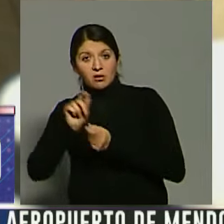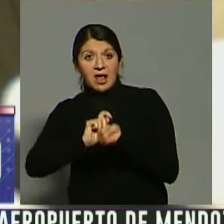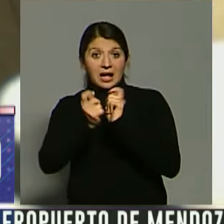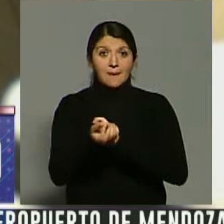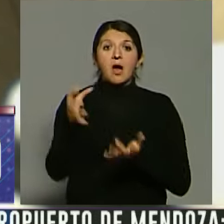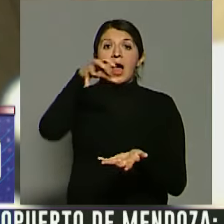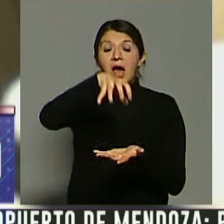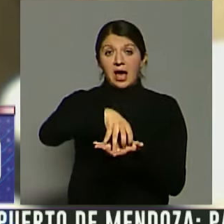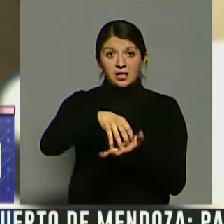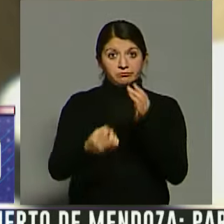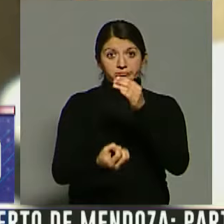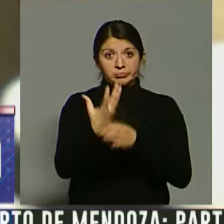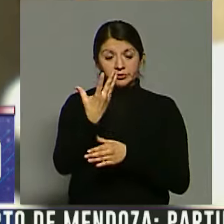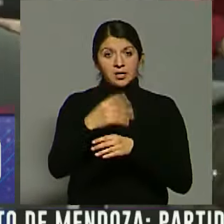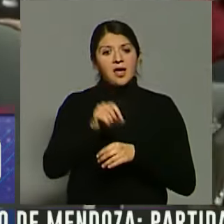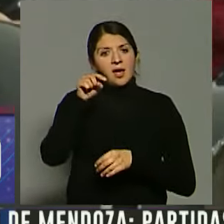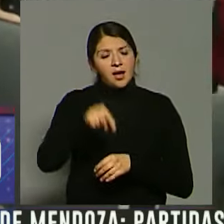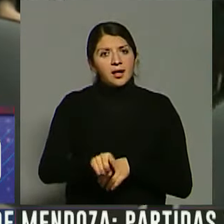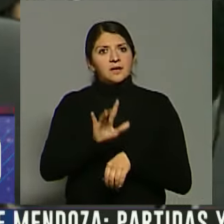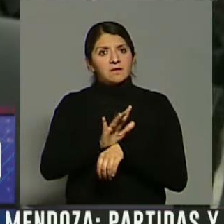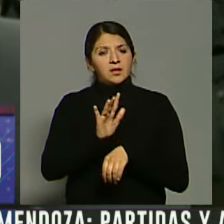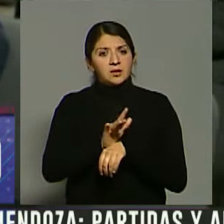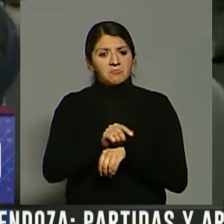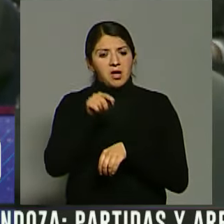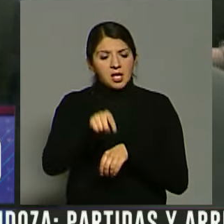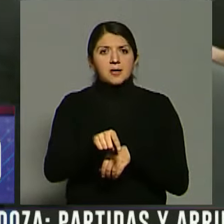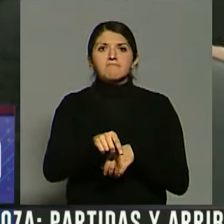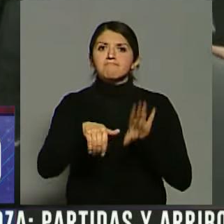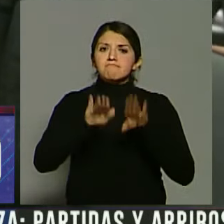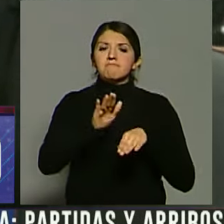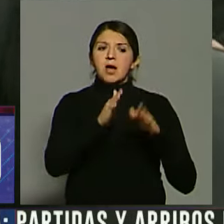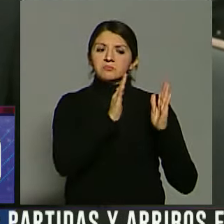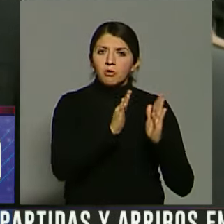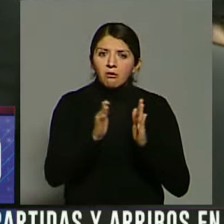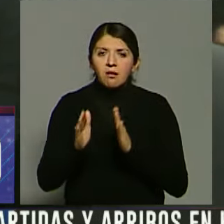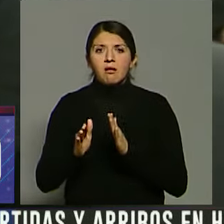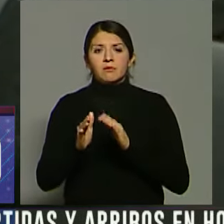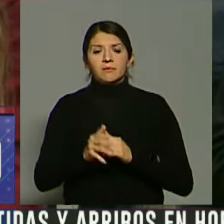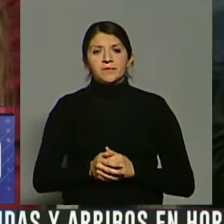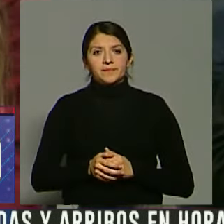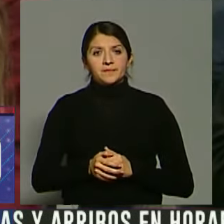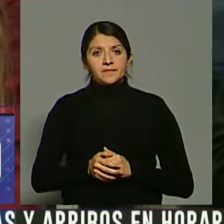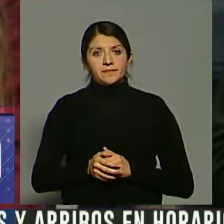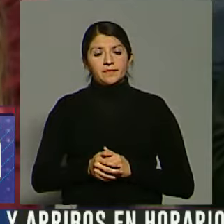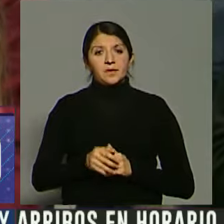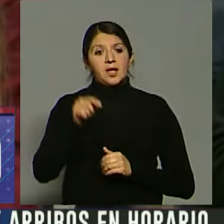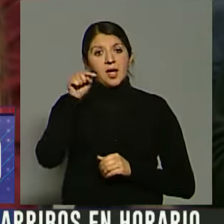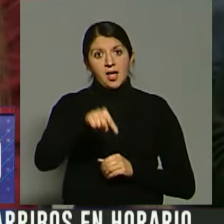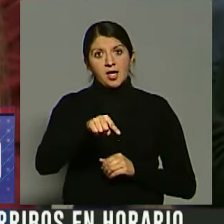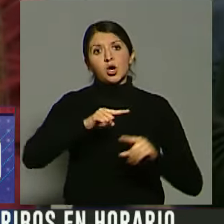permite que se cree una estructura con mayor organización. Y esta será liderada,